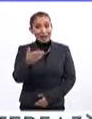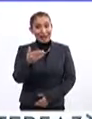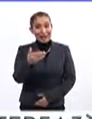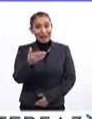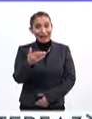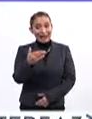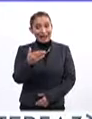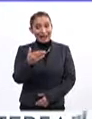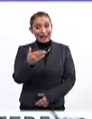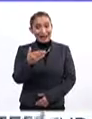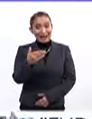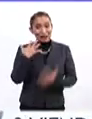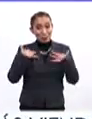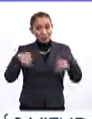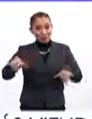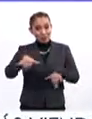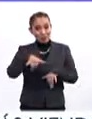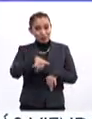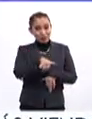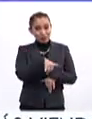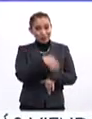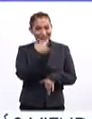blusa.